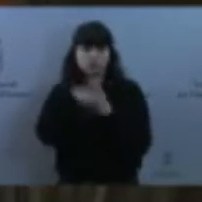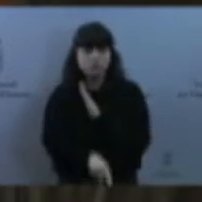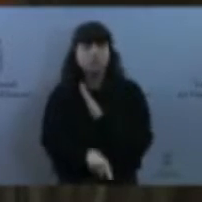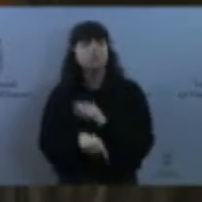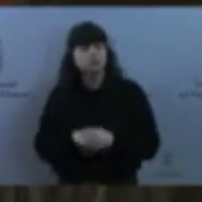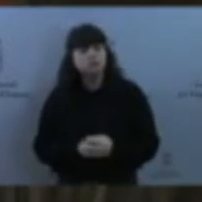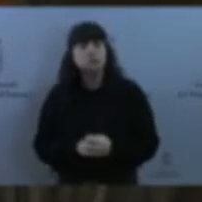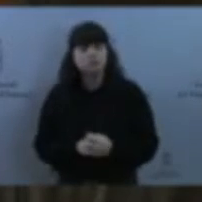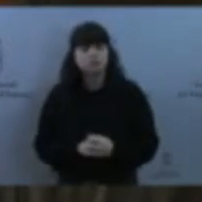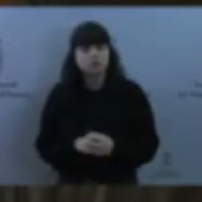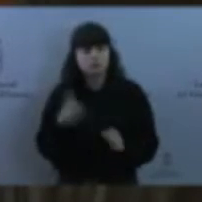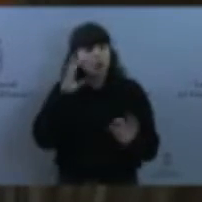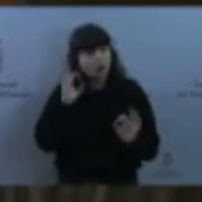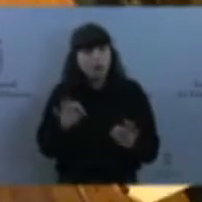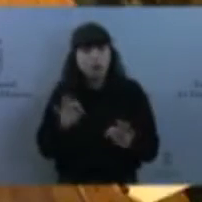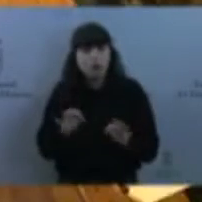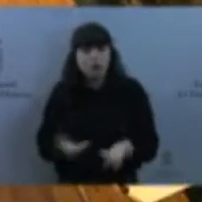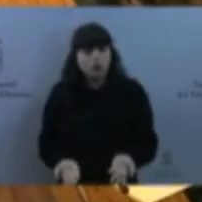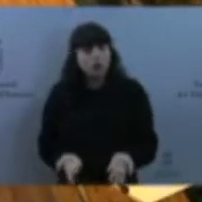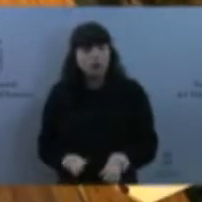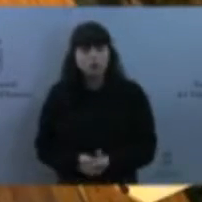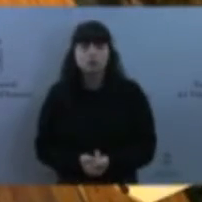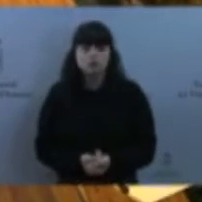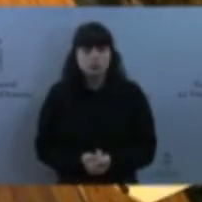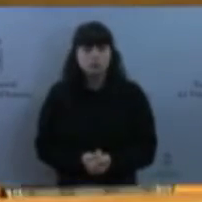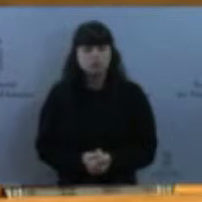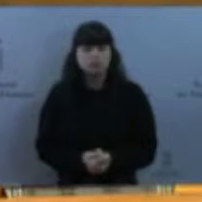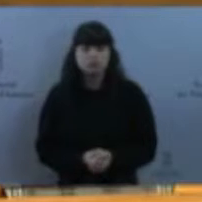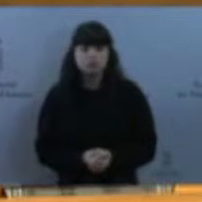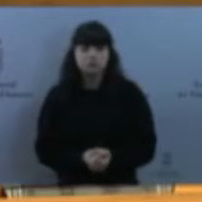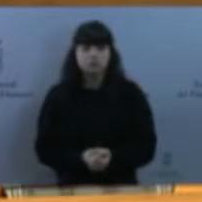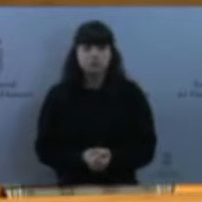faltar razones, señoría. Gracias, señor consejero.